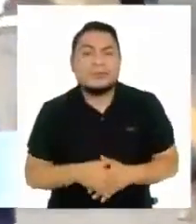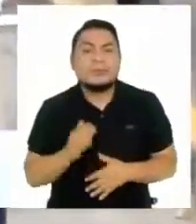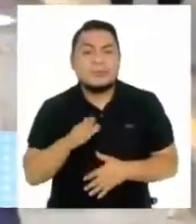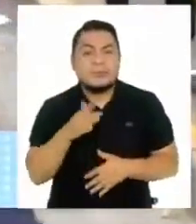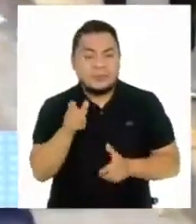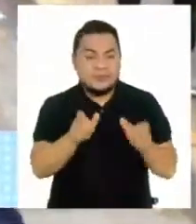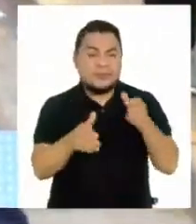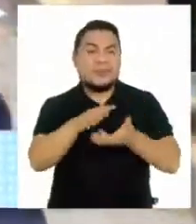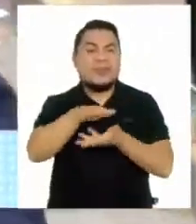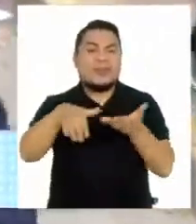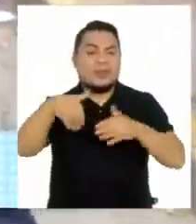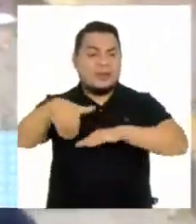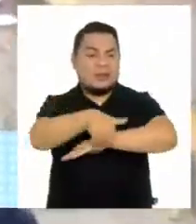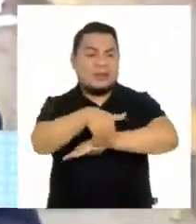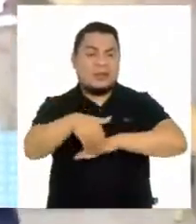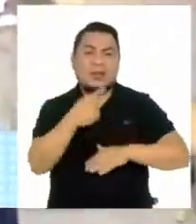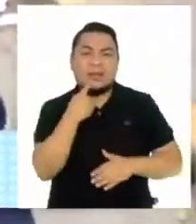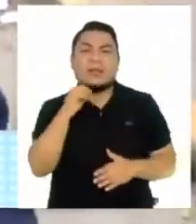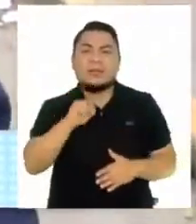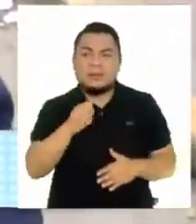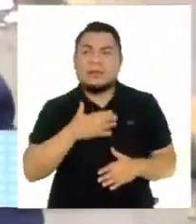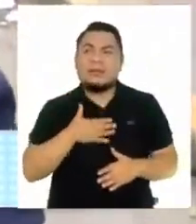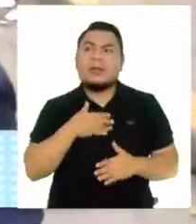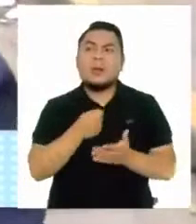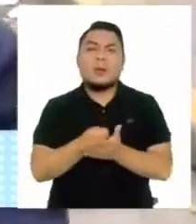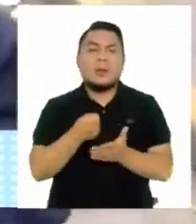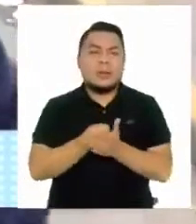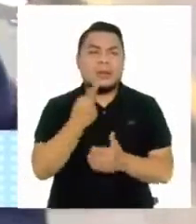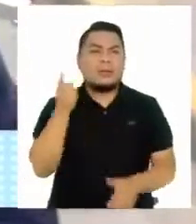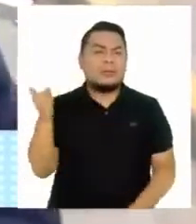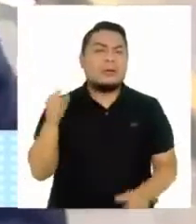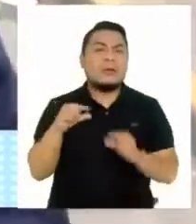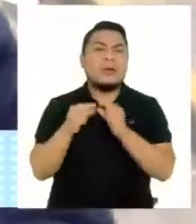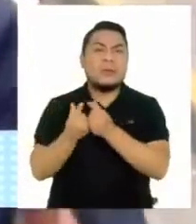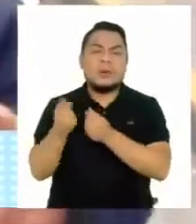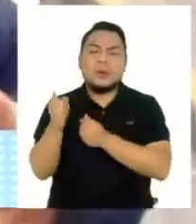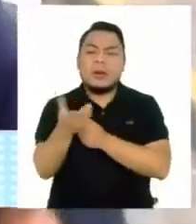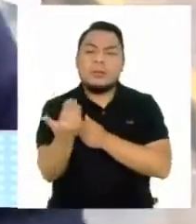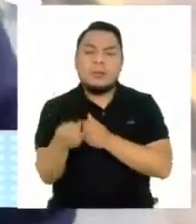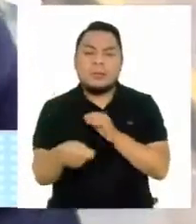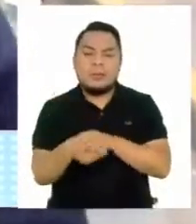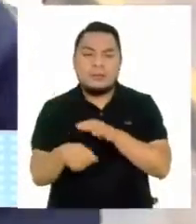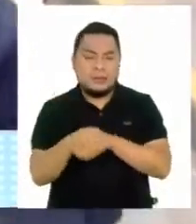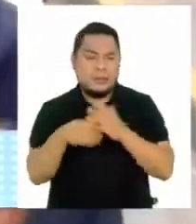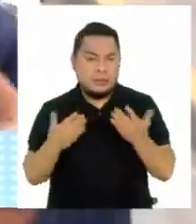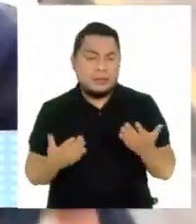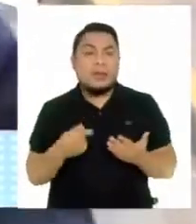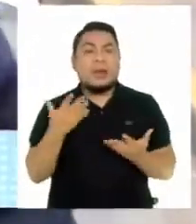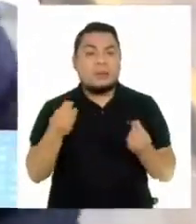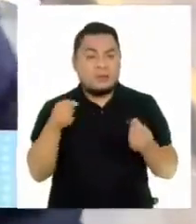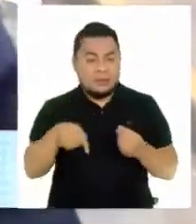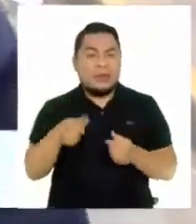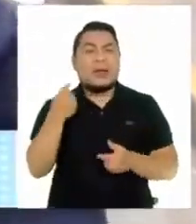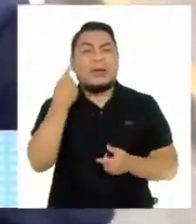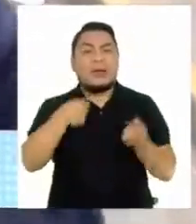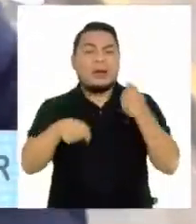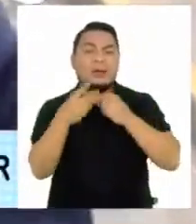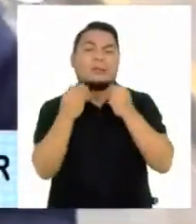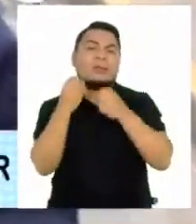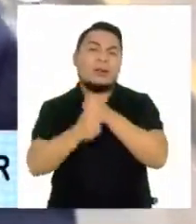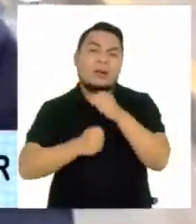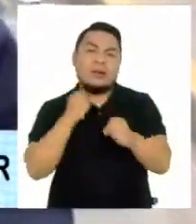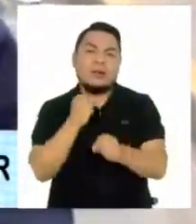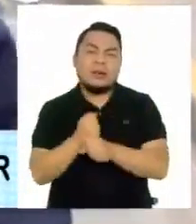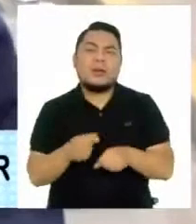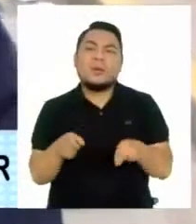comerciantes informales que sí, que argumentan que se les está cobrando. Lamentablemente, en Gamarra, muchos años, por muchos años, y